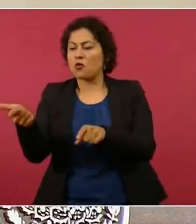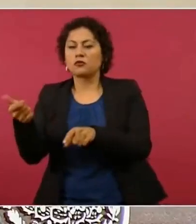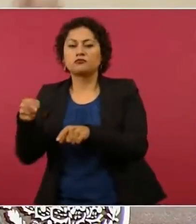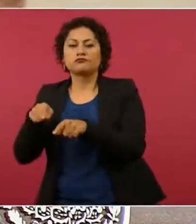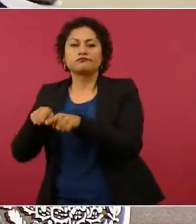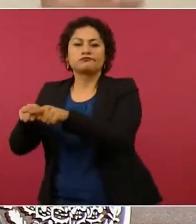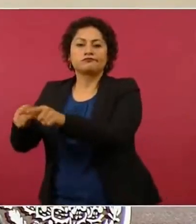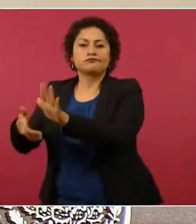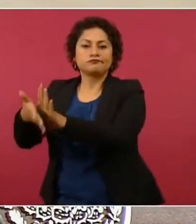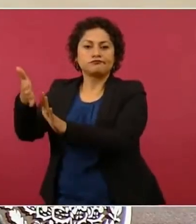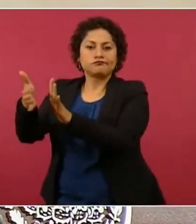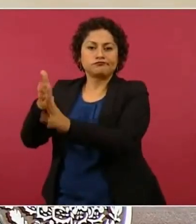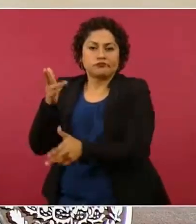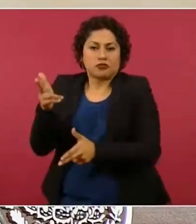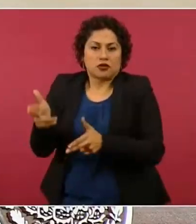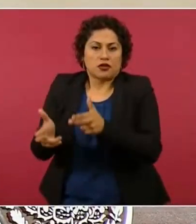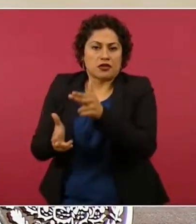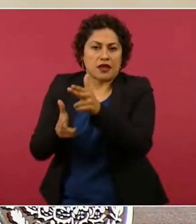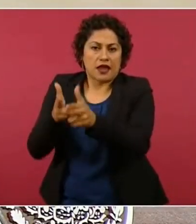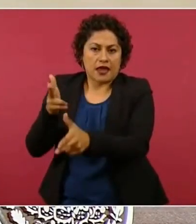y vamos avanzando.